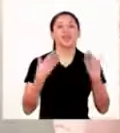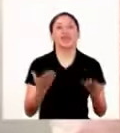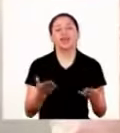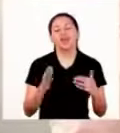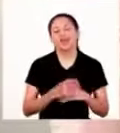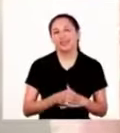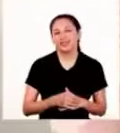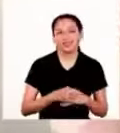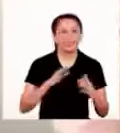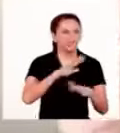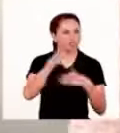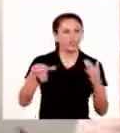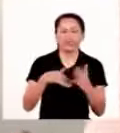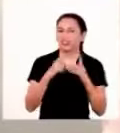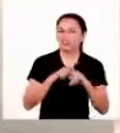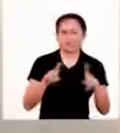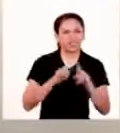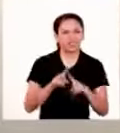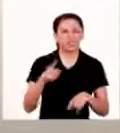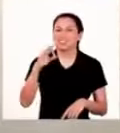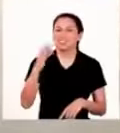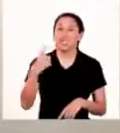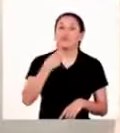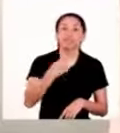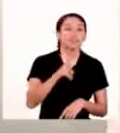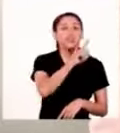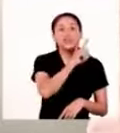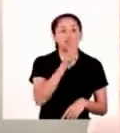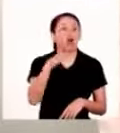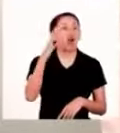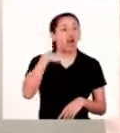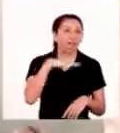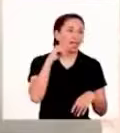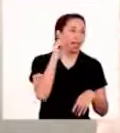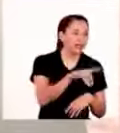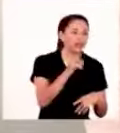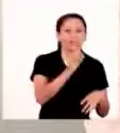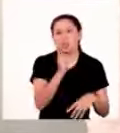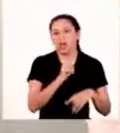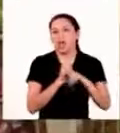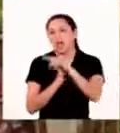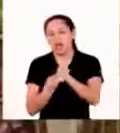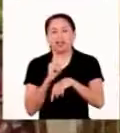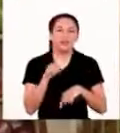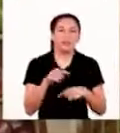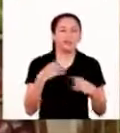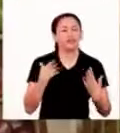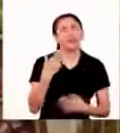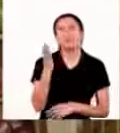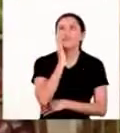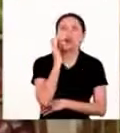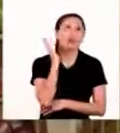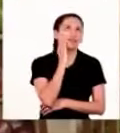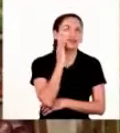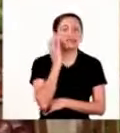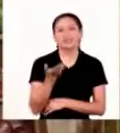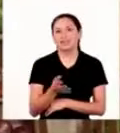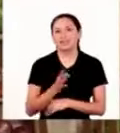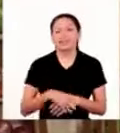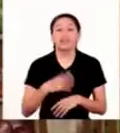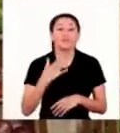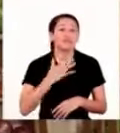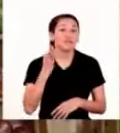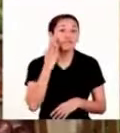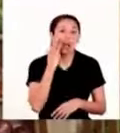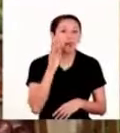Ay, con mi mamá era todo diferente siempre me decía no se eche la G ahí se eche ay, no mi mamá Uy, yo ya me veo moliendo el ajo